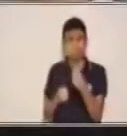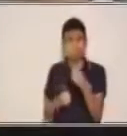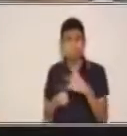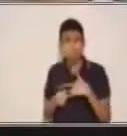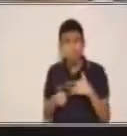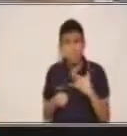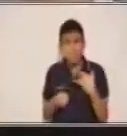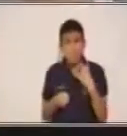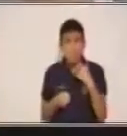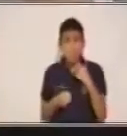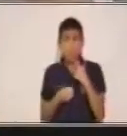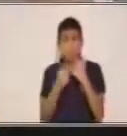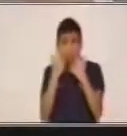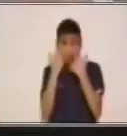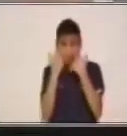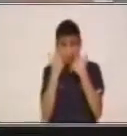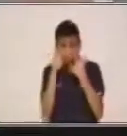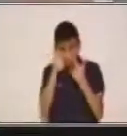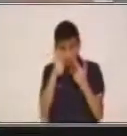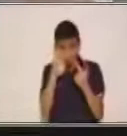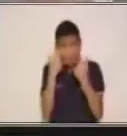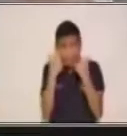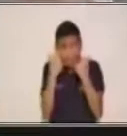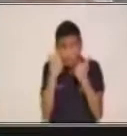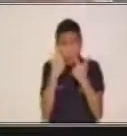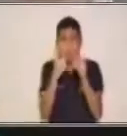¿Será que te sientes triste?